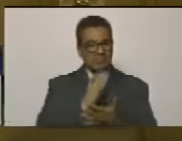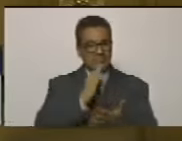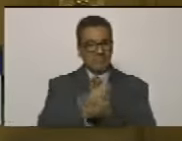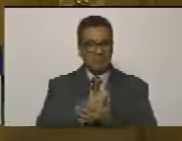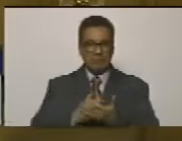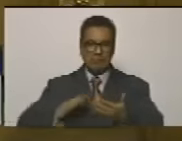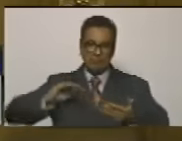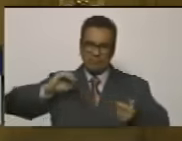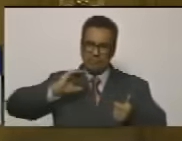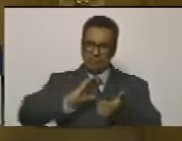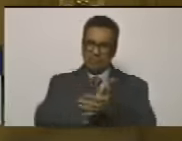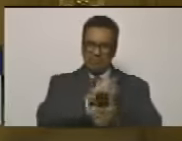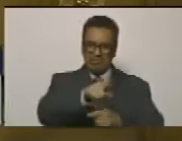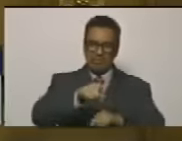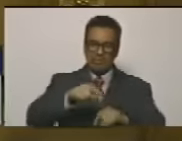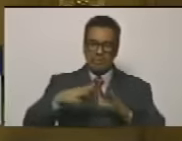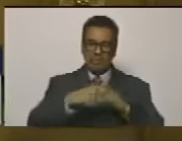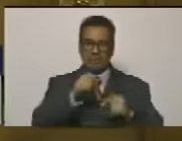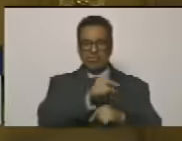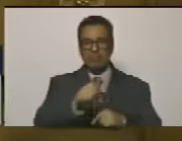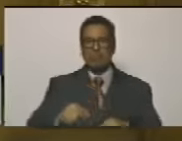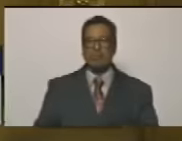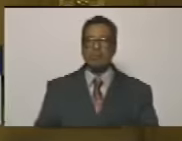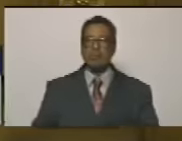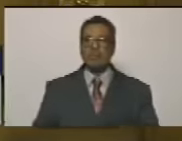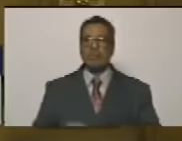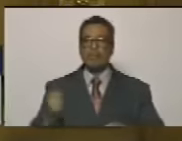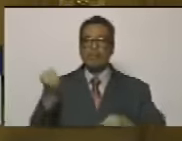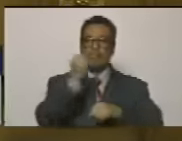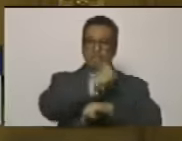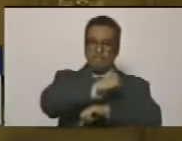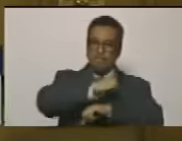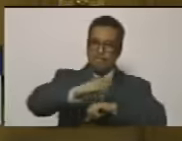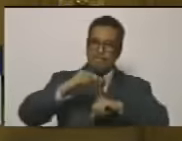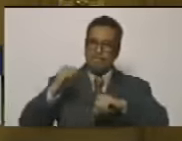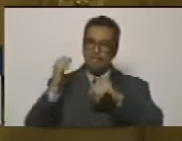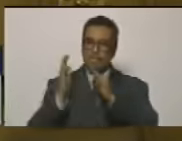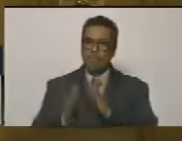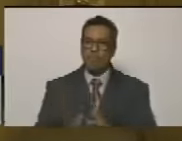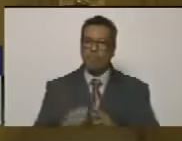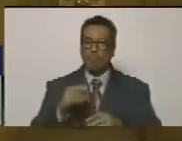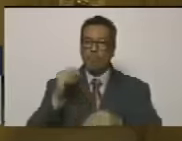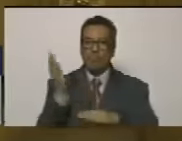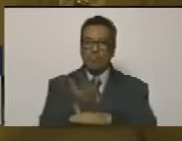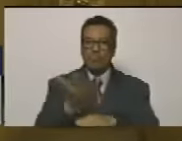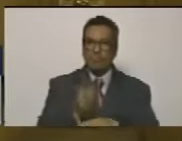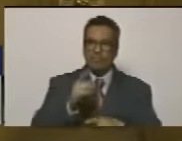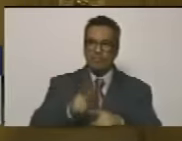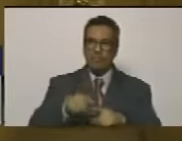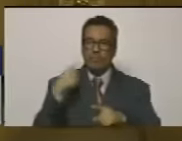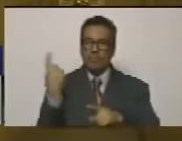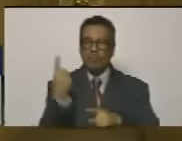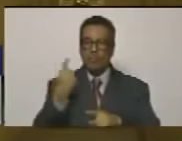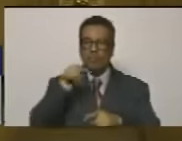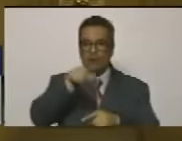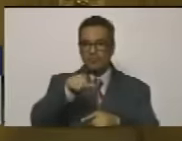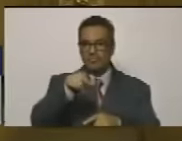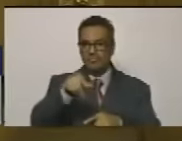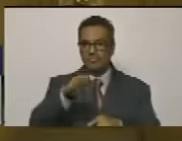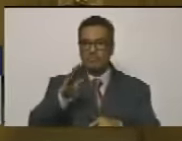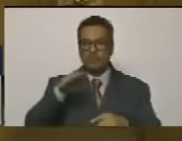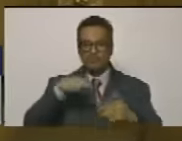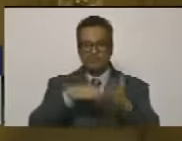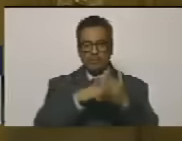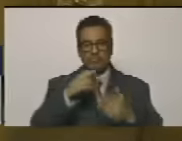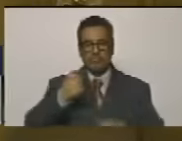boicot, de sabotaje de criminales sanciones unilaterales que